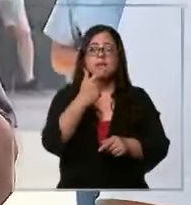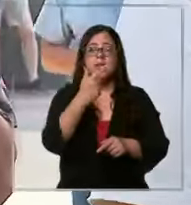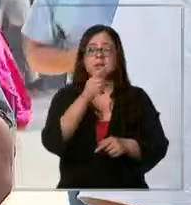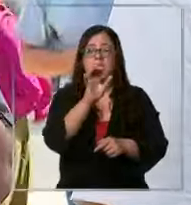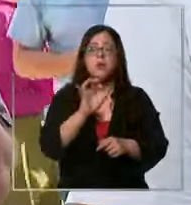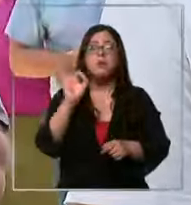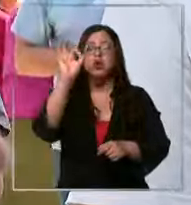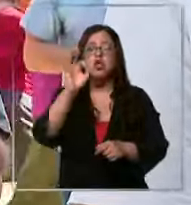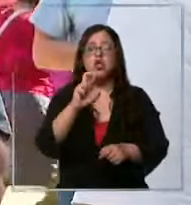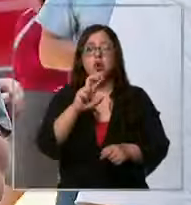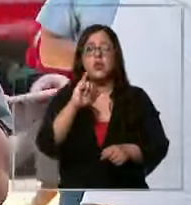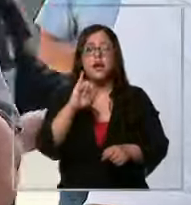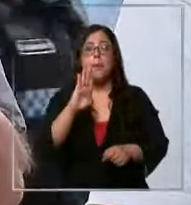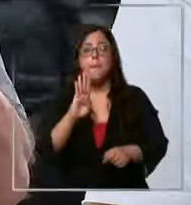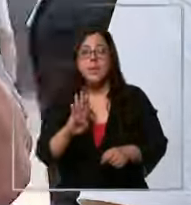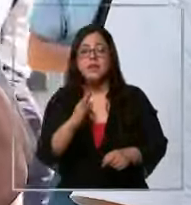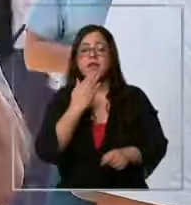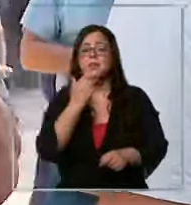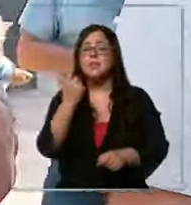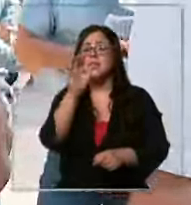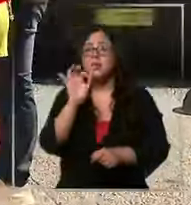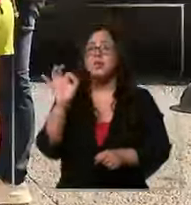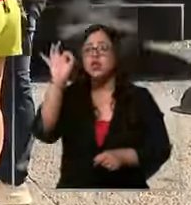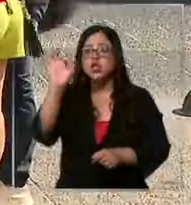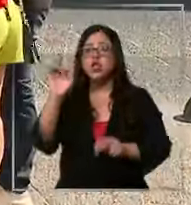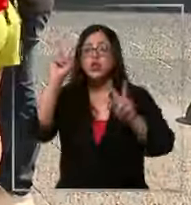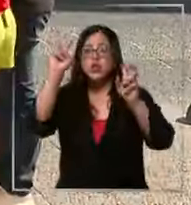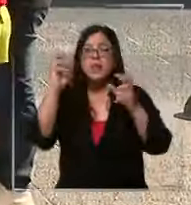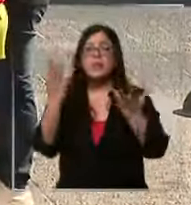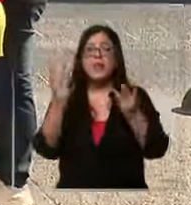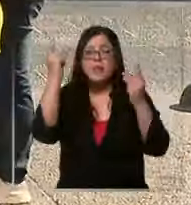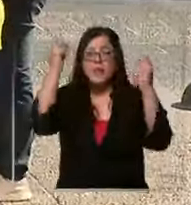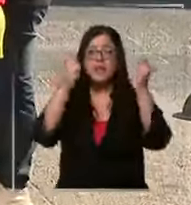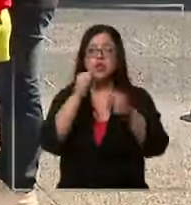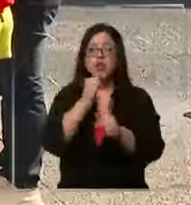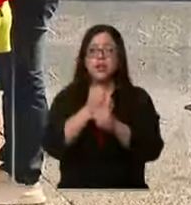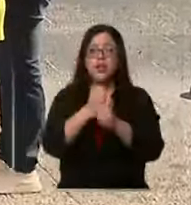PIB del país y un 7% de la creación de empleos.